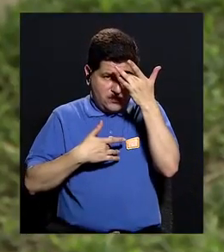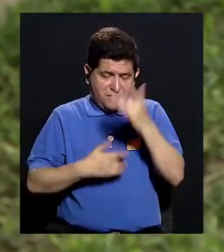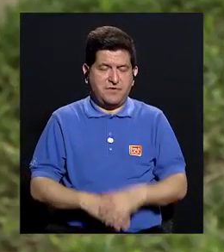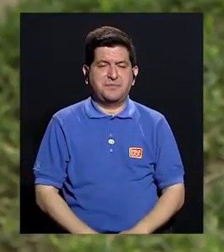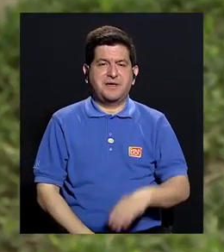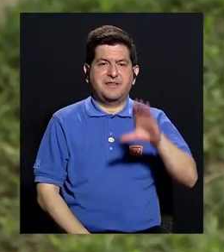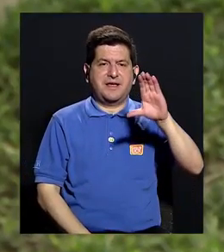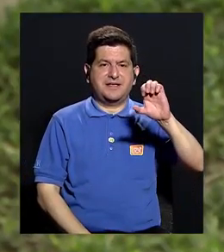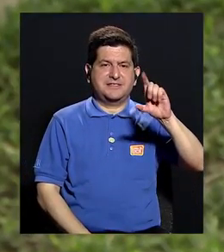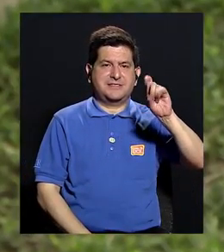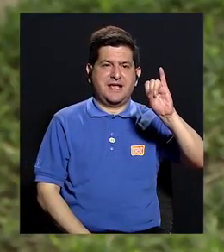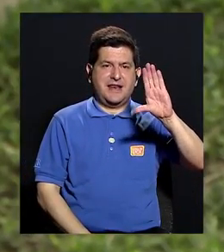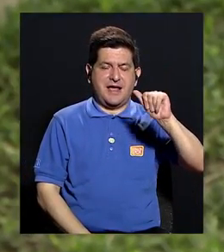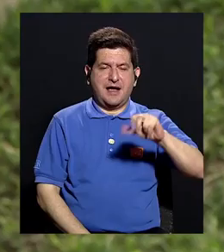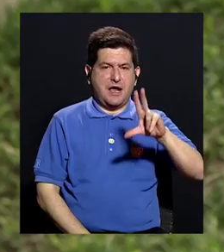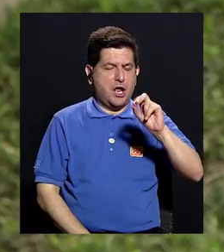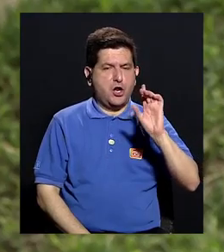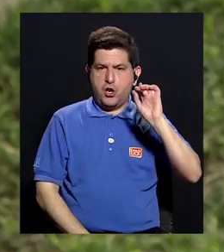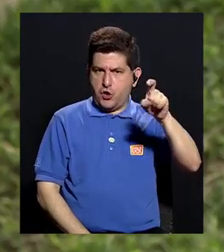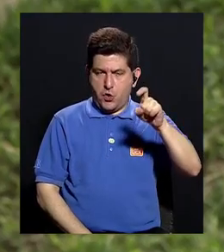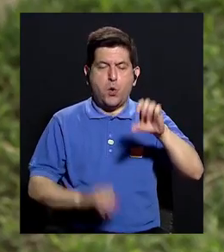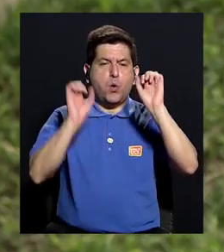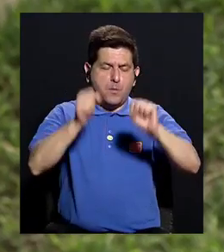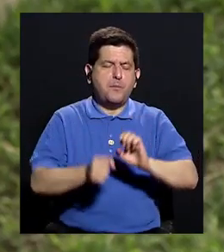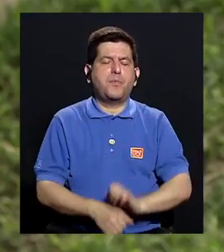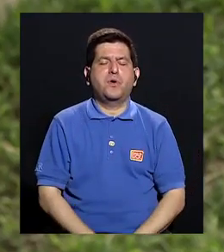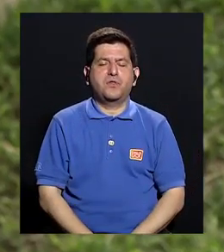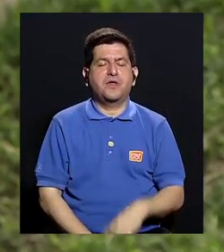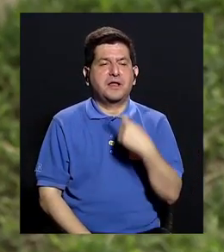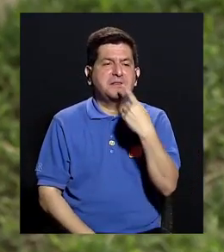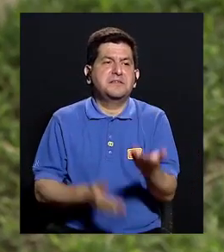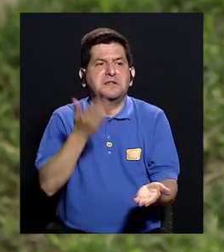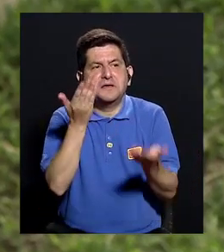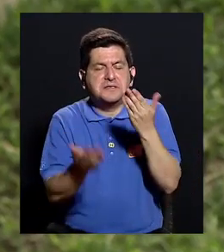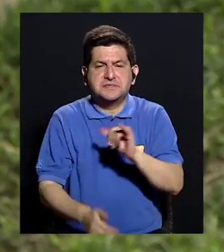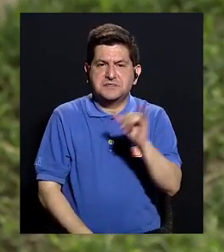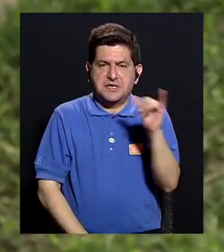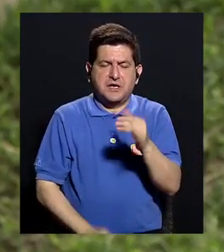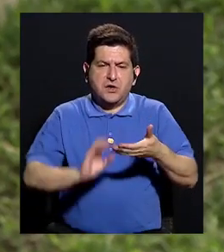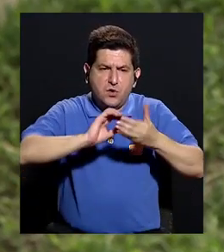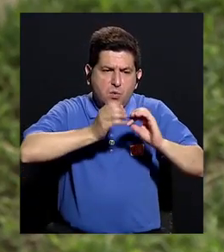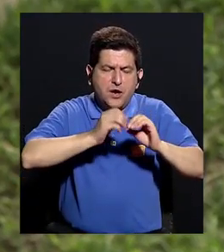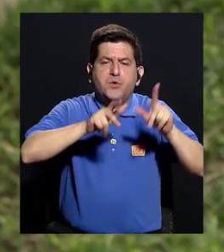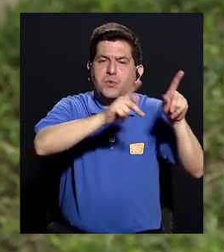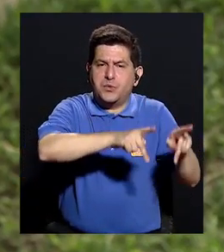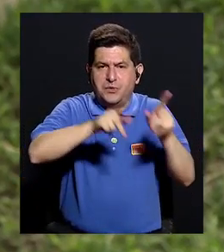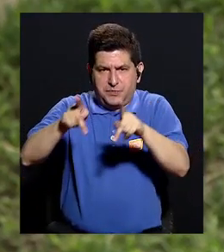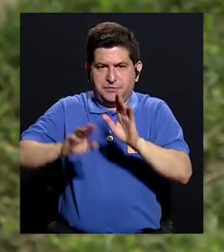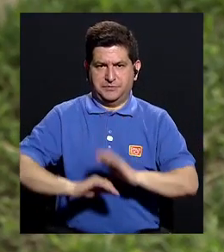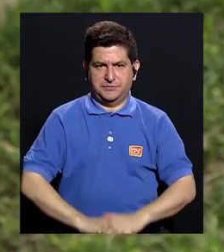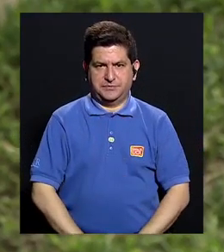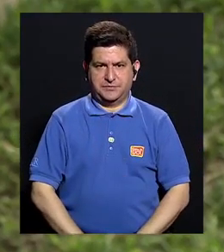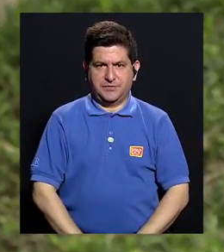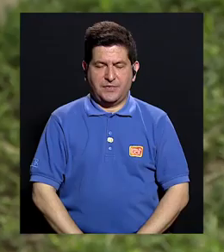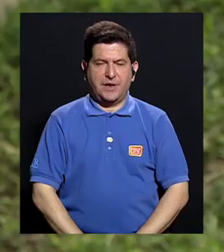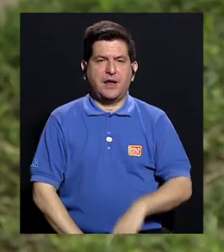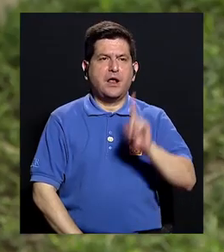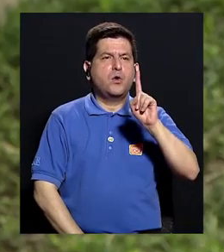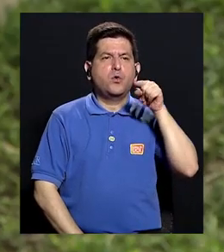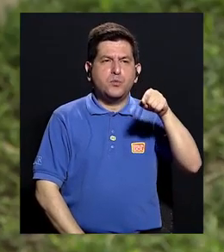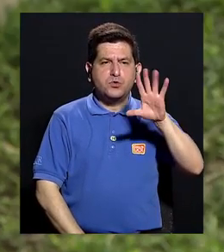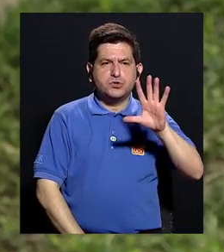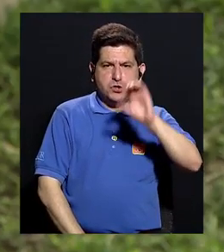diagnosticada, se puede prevenir, se puede decir, perdón, que hay una cantidad de pacientes. Es el 1